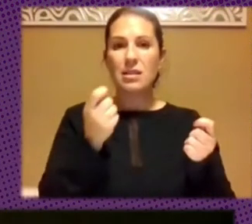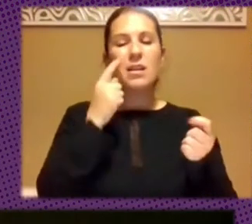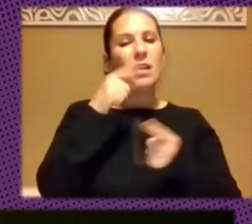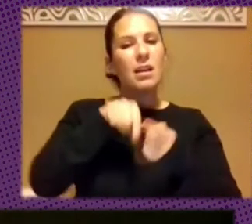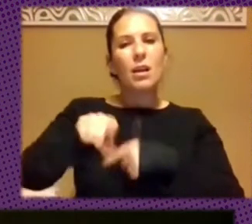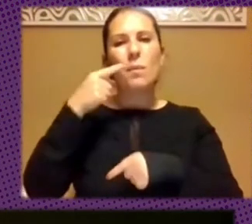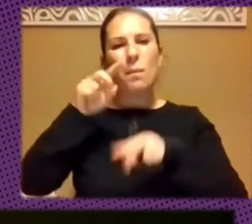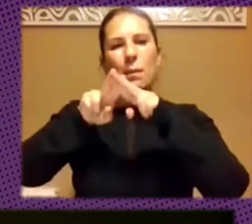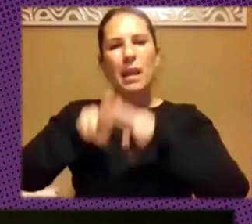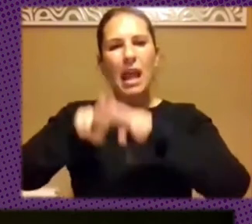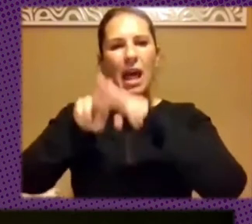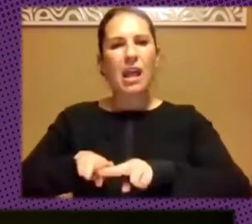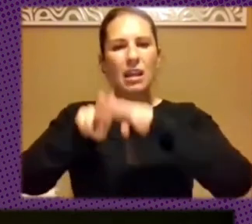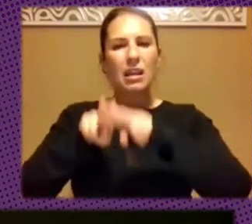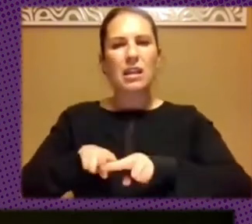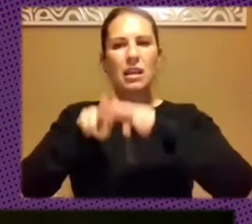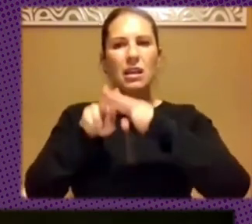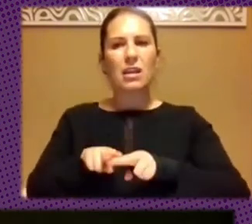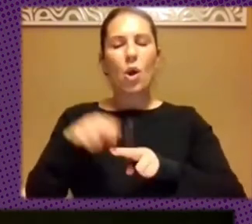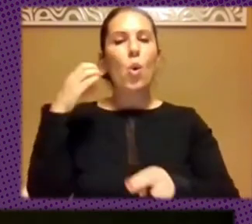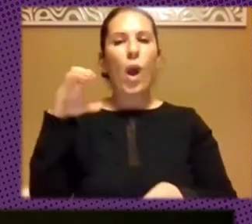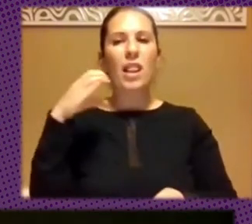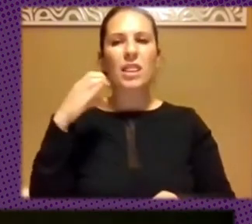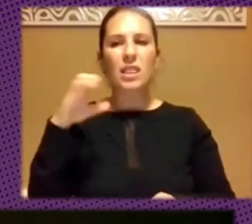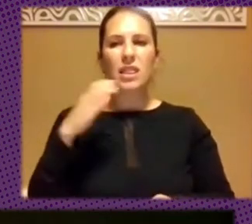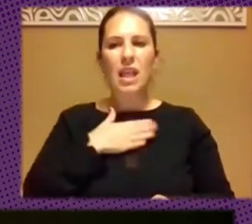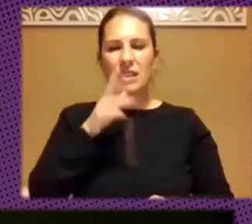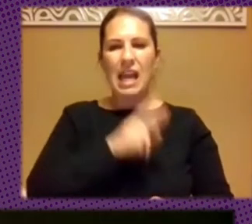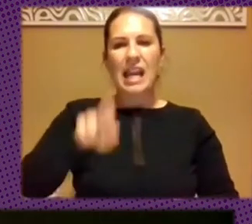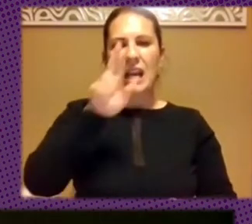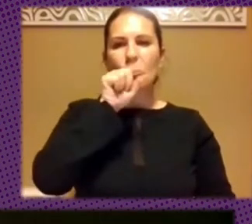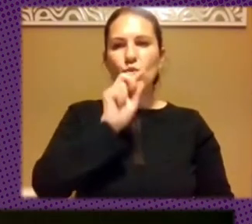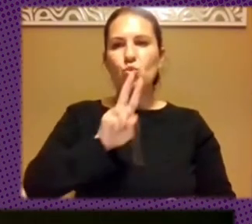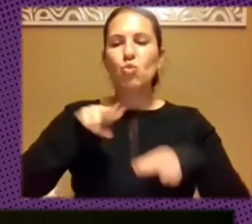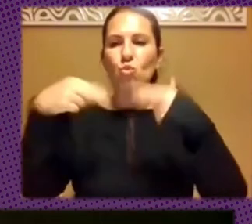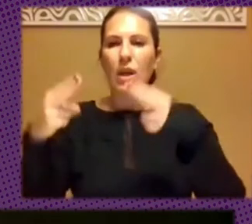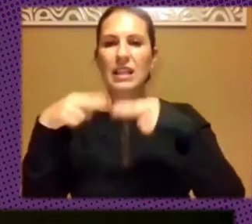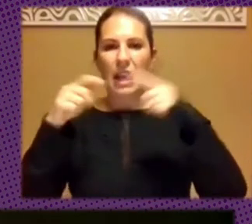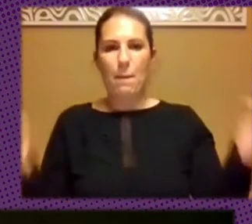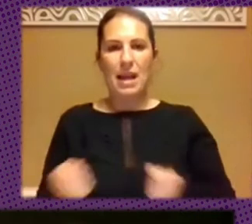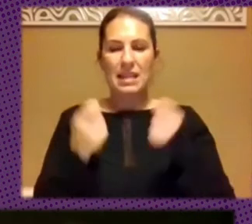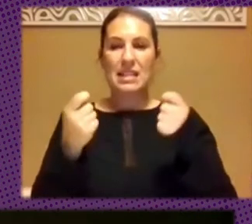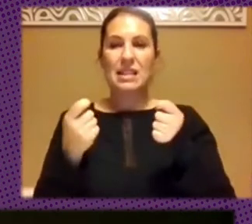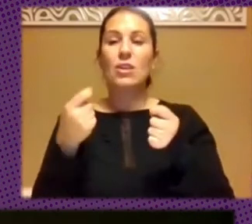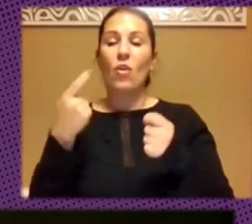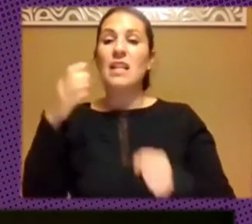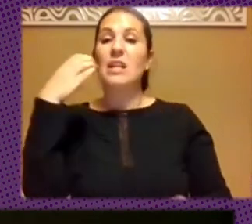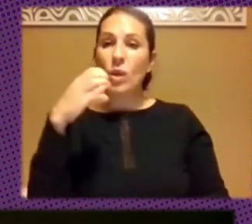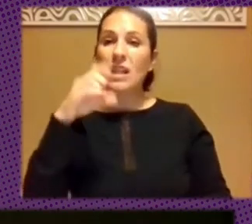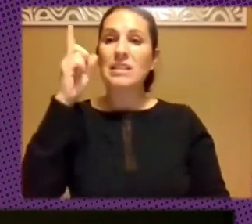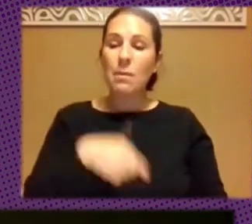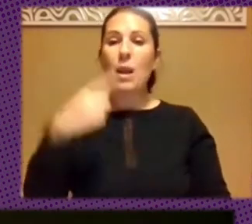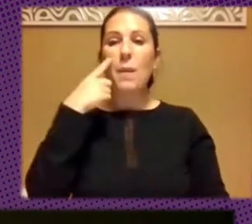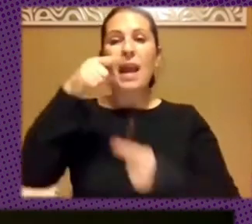las cuentas que venían retituladas en estas campañas. Y a partir de estas cuentas, mirar todas las